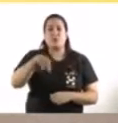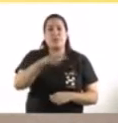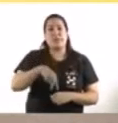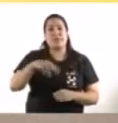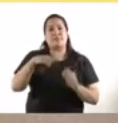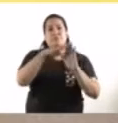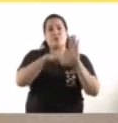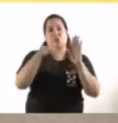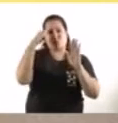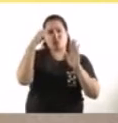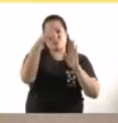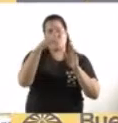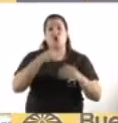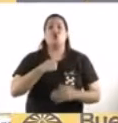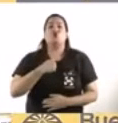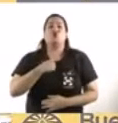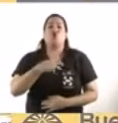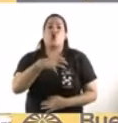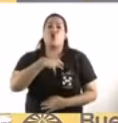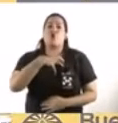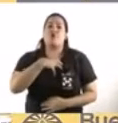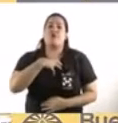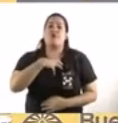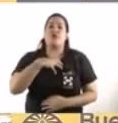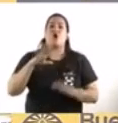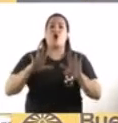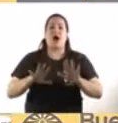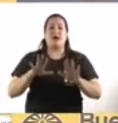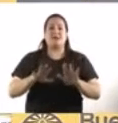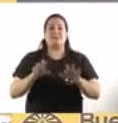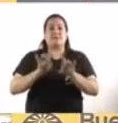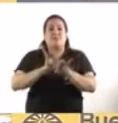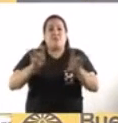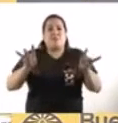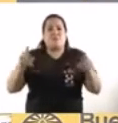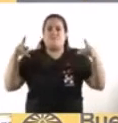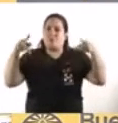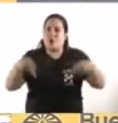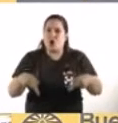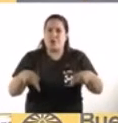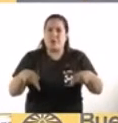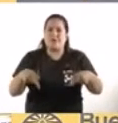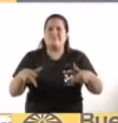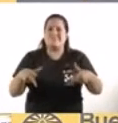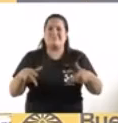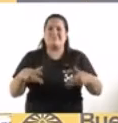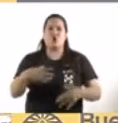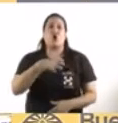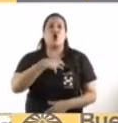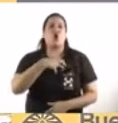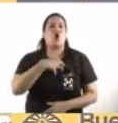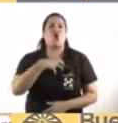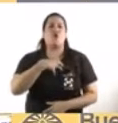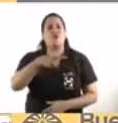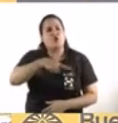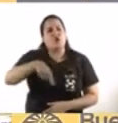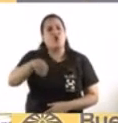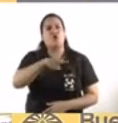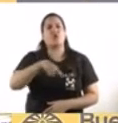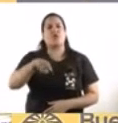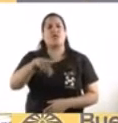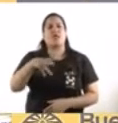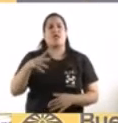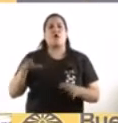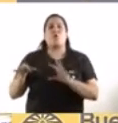contener la propagación del virus, porque la confianza es la base en una sociedad, es el valor más importante que nos